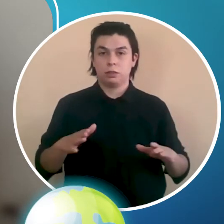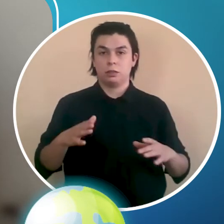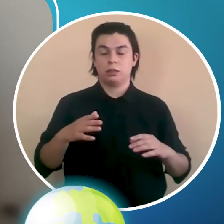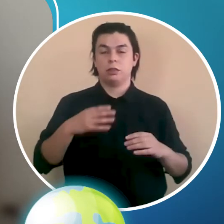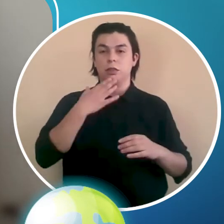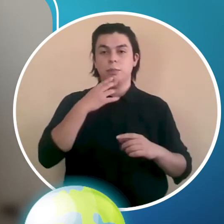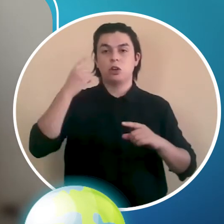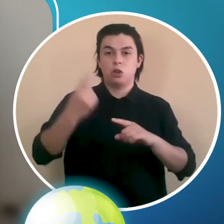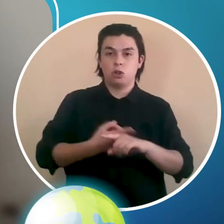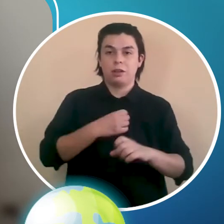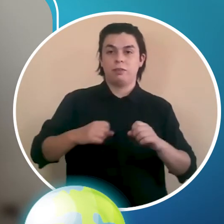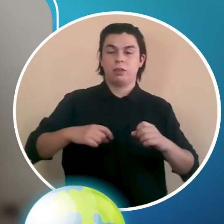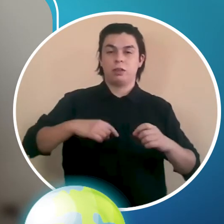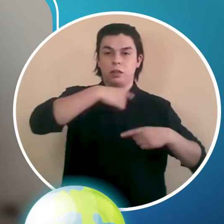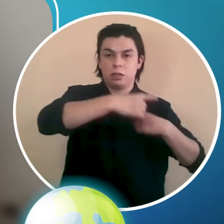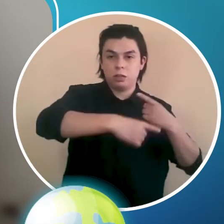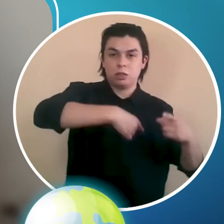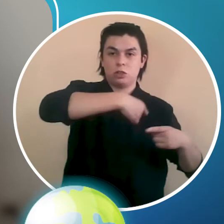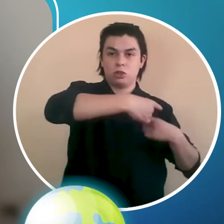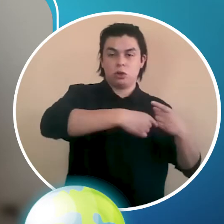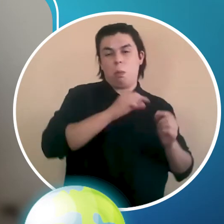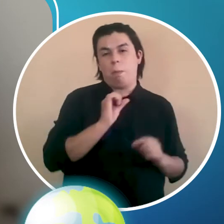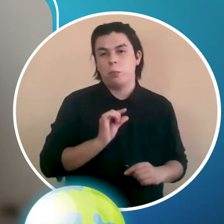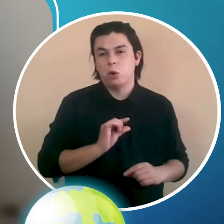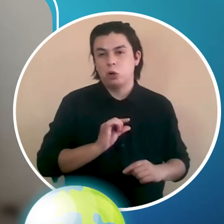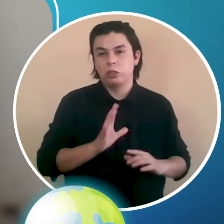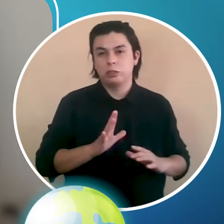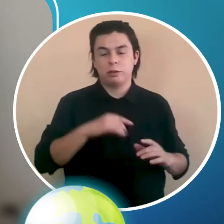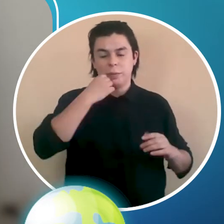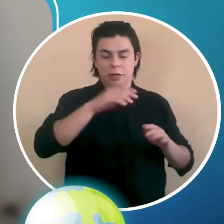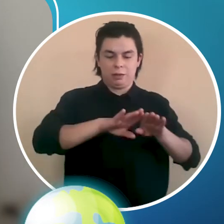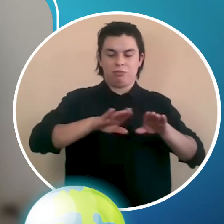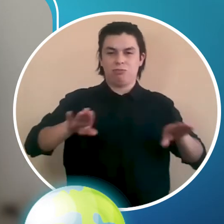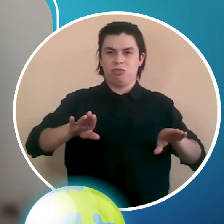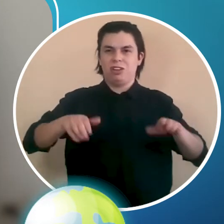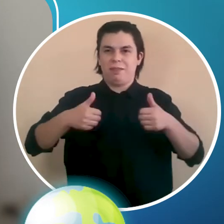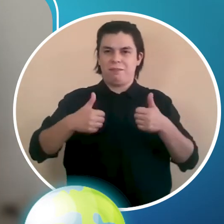Y también lo volveremos a enrollar un poquito. Lo que pasa es que el papel nos quede bien.